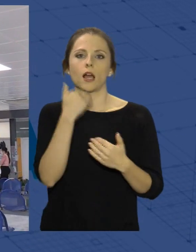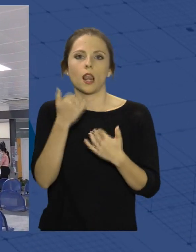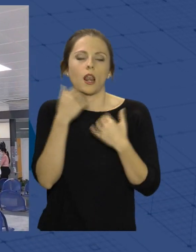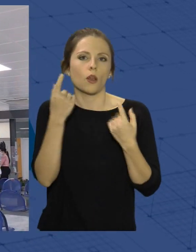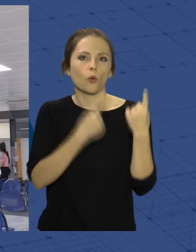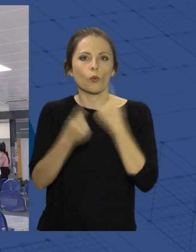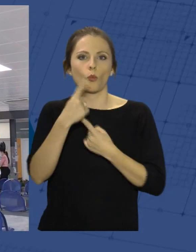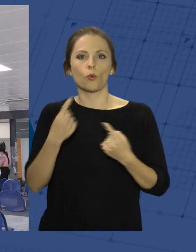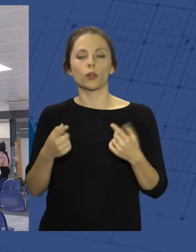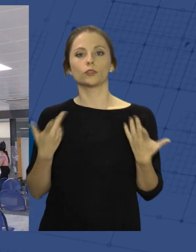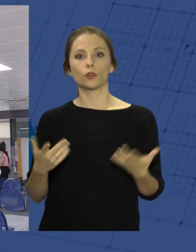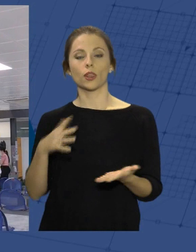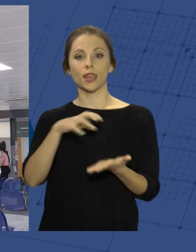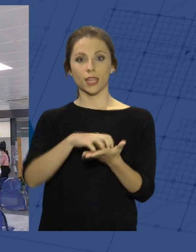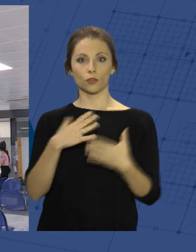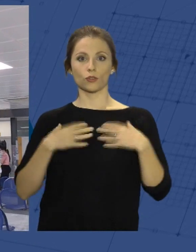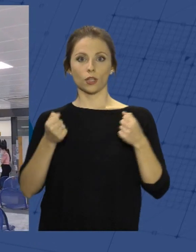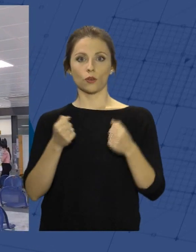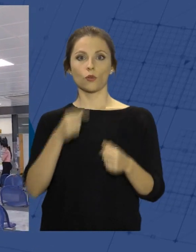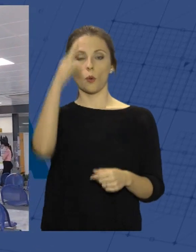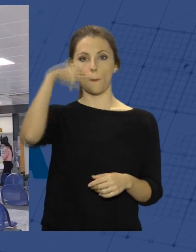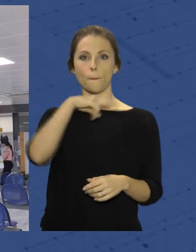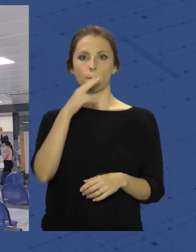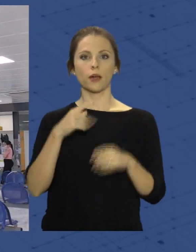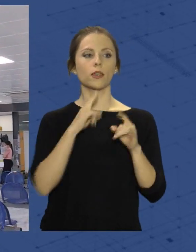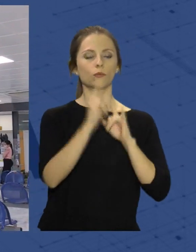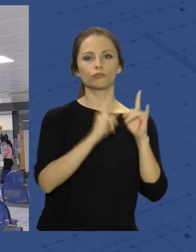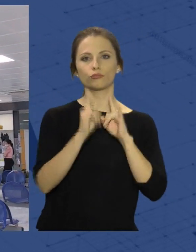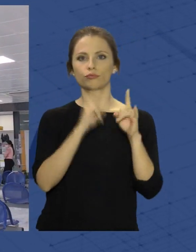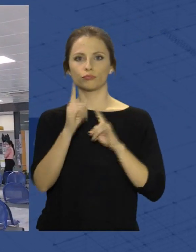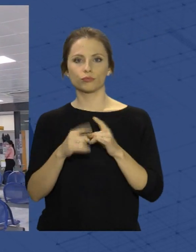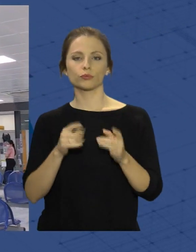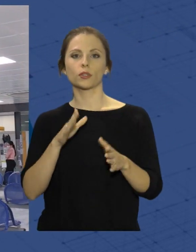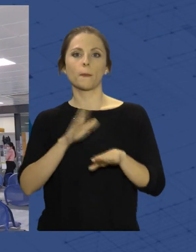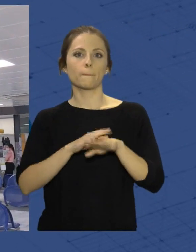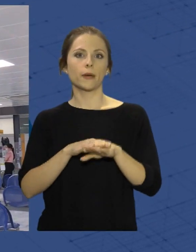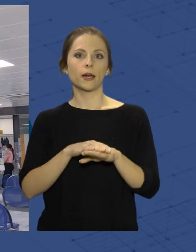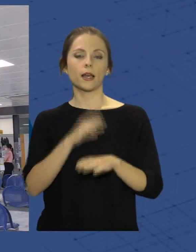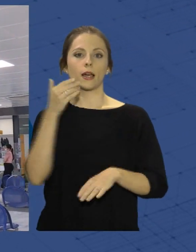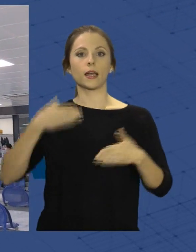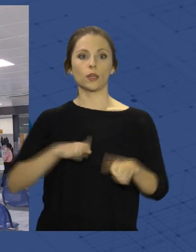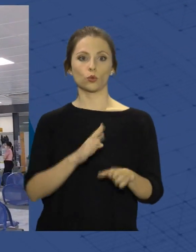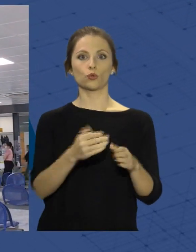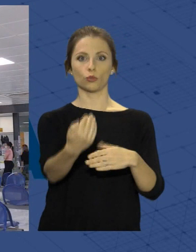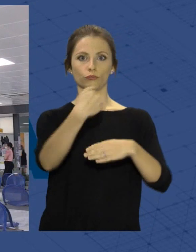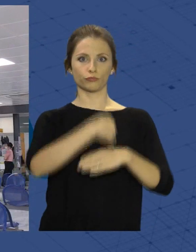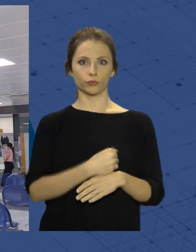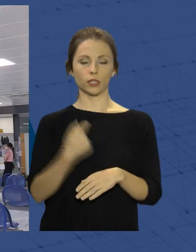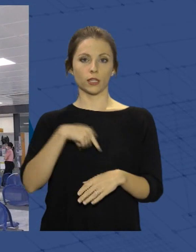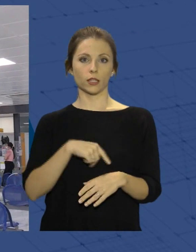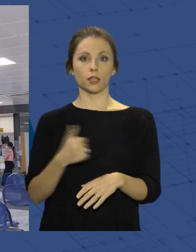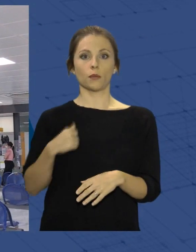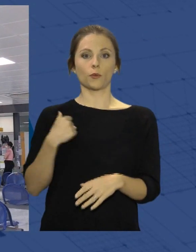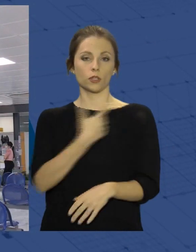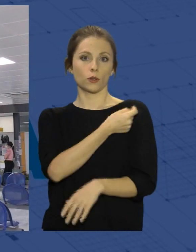centros de salud estamos llamando continuamente a esas madres, padres para que, bueno, pues vengan, nos traigan a los niños, pero aprovechando esta vacuna que es